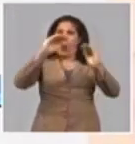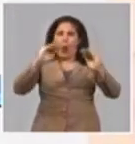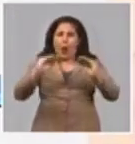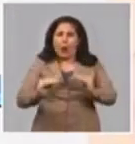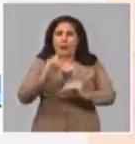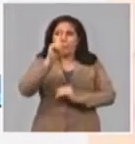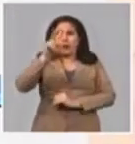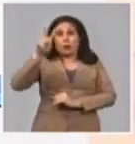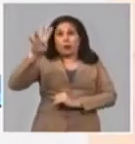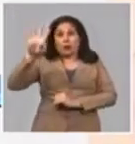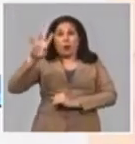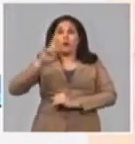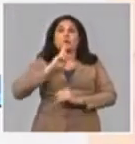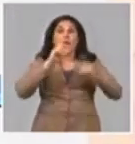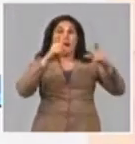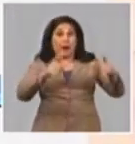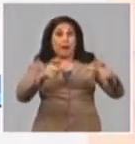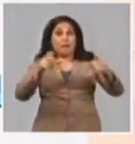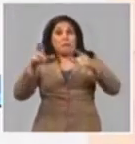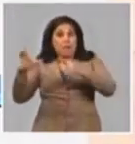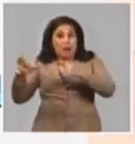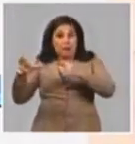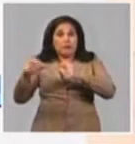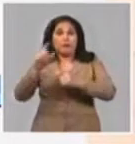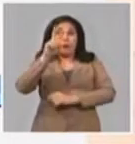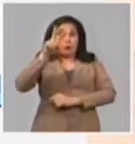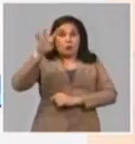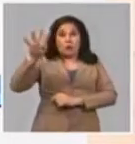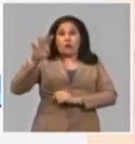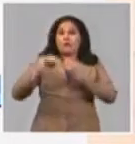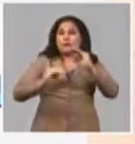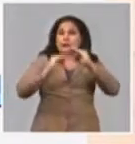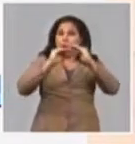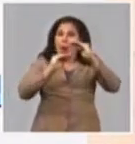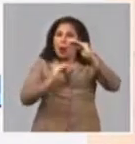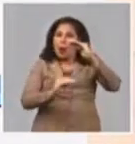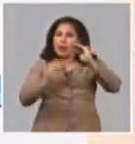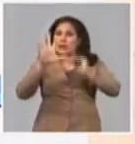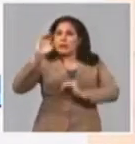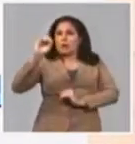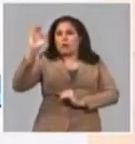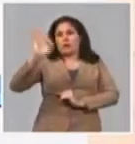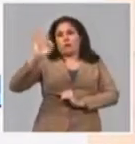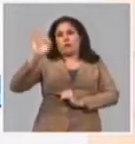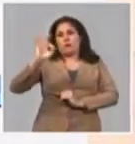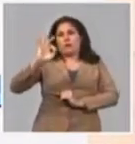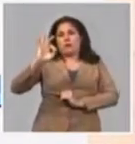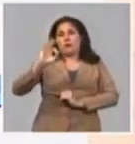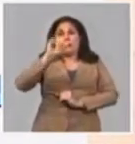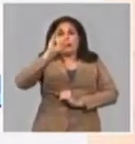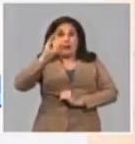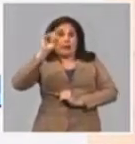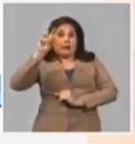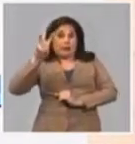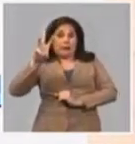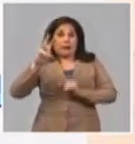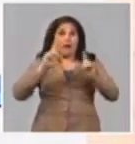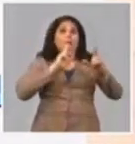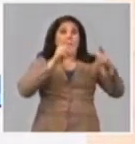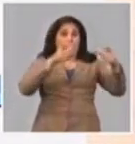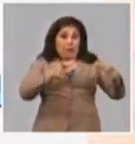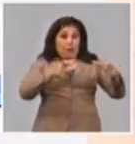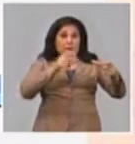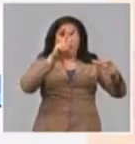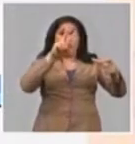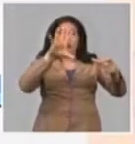124 embalses de los 242 con llenado inferior al 50%, 63 embalses con llenado inferior